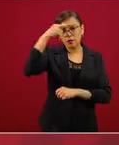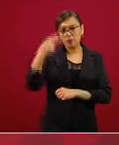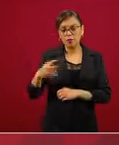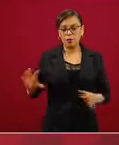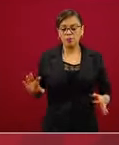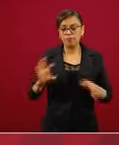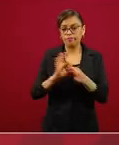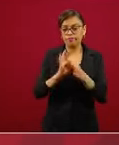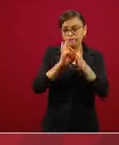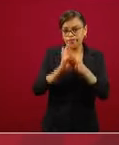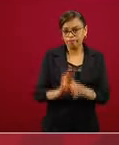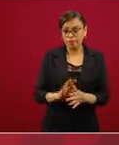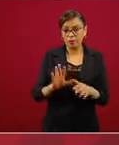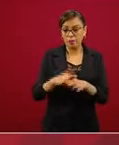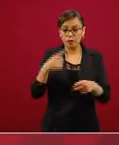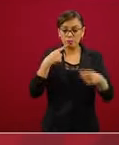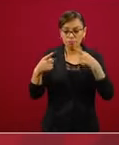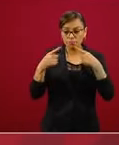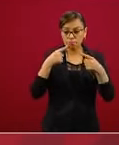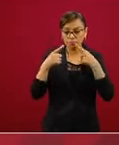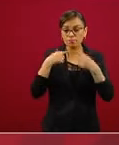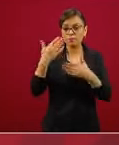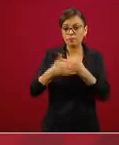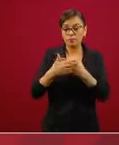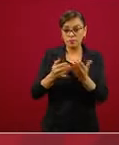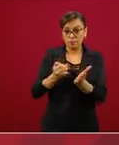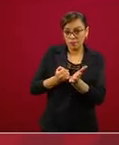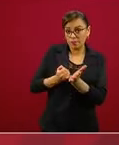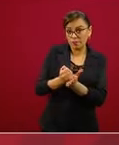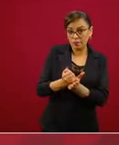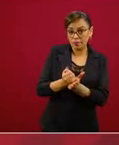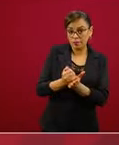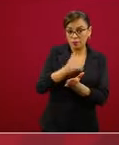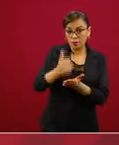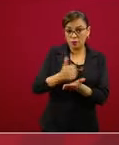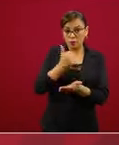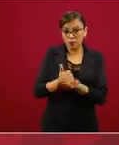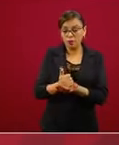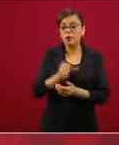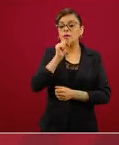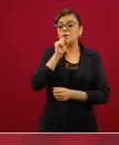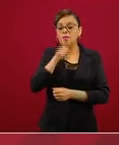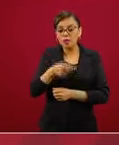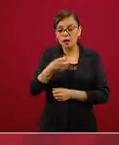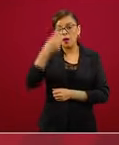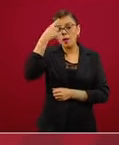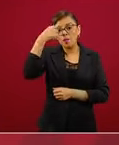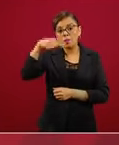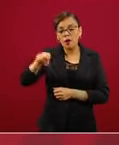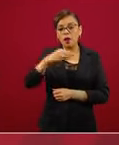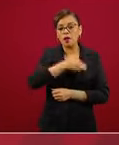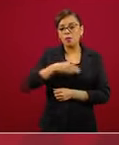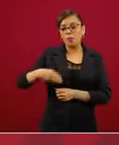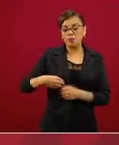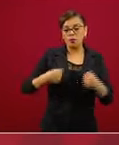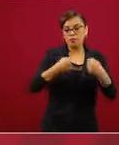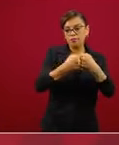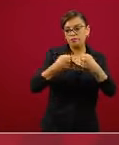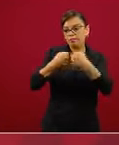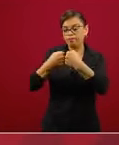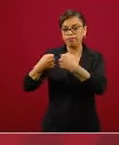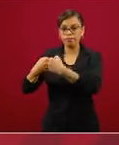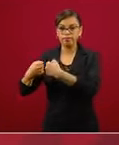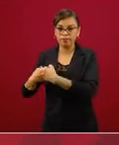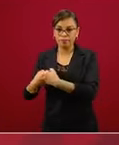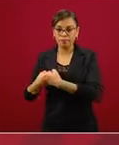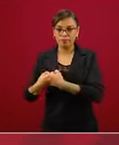decisión que tomemos en la ciudad tiene que ser al mismo tiempo en los municipios conurbados. Ustedes saben que somos un continuo urbano y